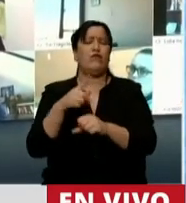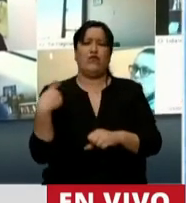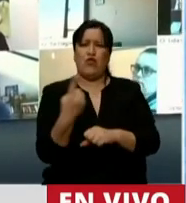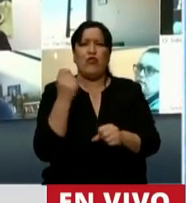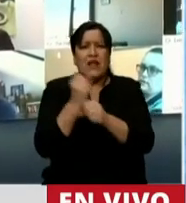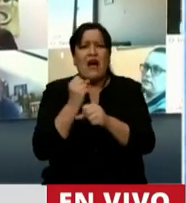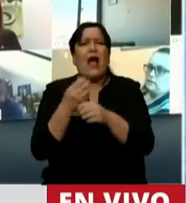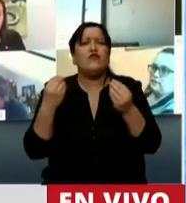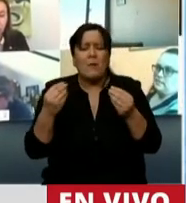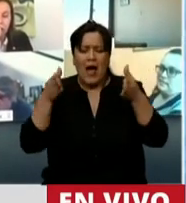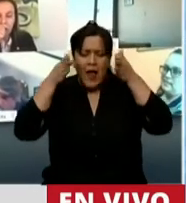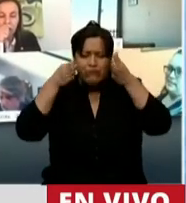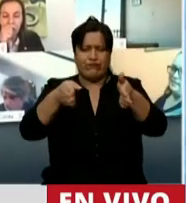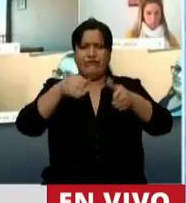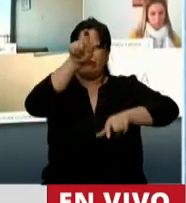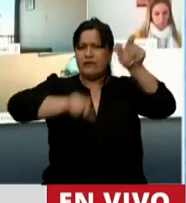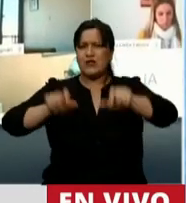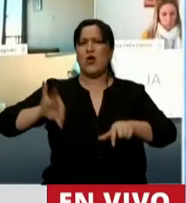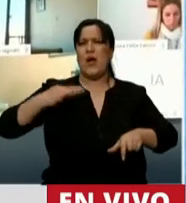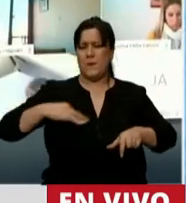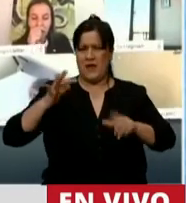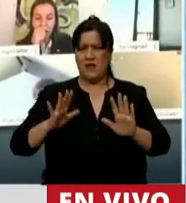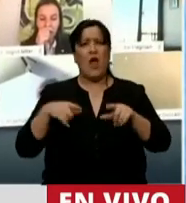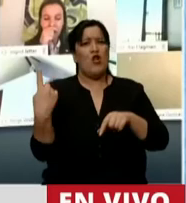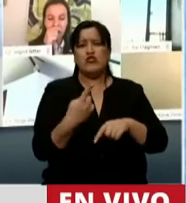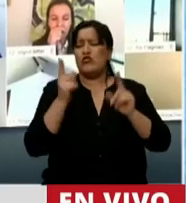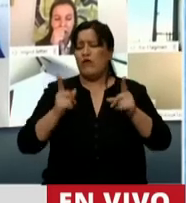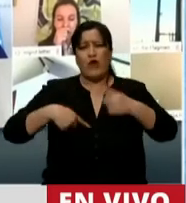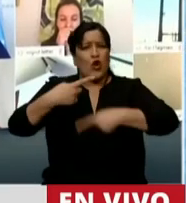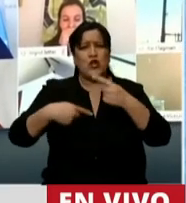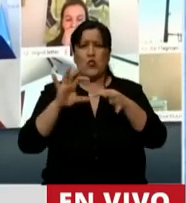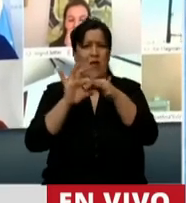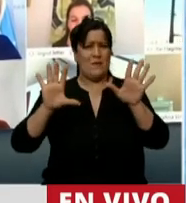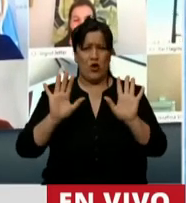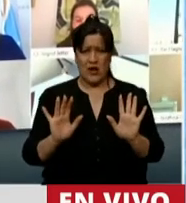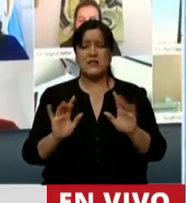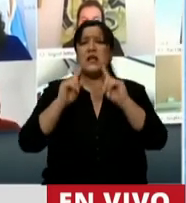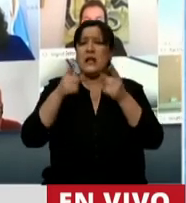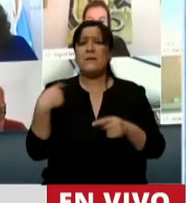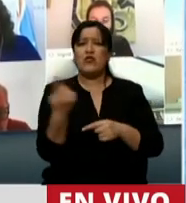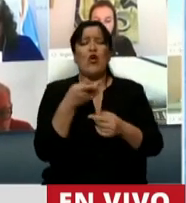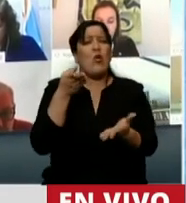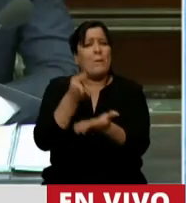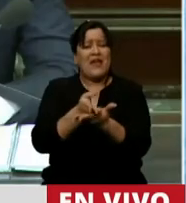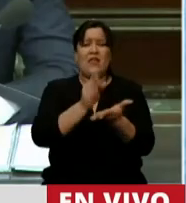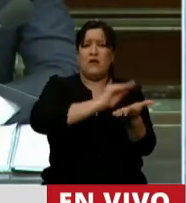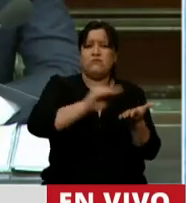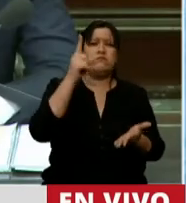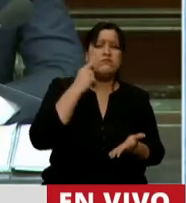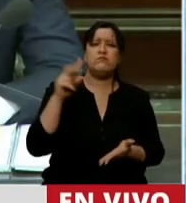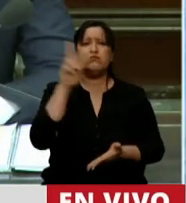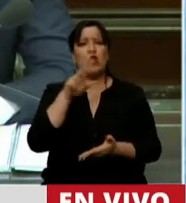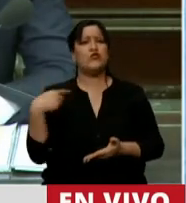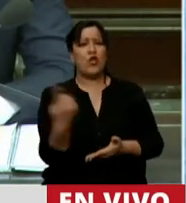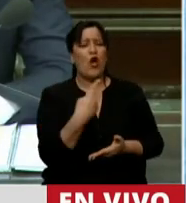nuestra población, que vamos a seguir construyendo una seguridad democrática, y que vamos a pedirle a todos los diputados y diputadas que aquí